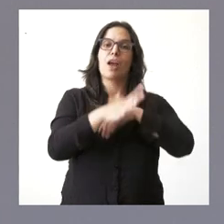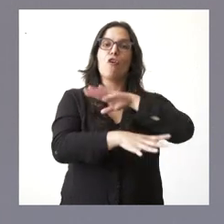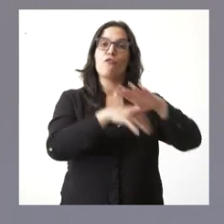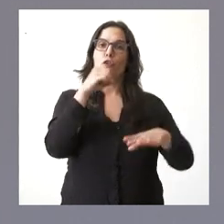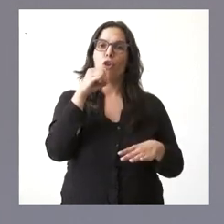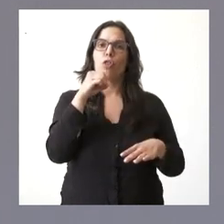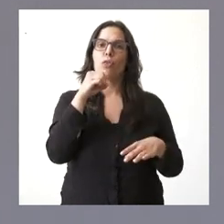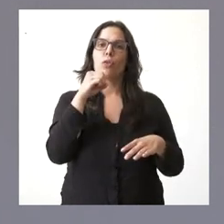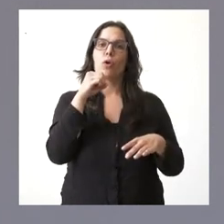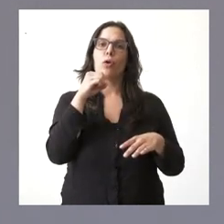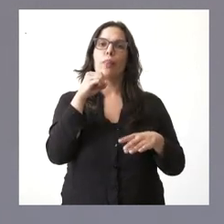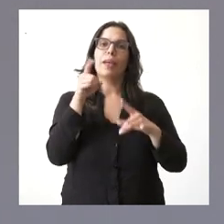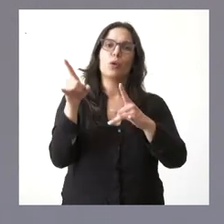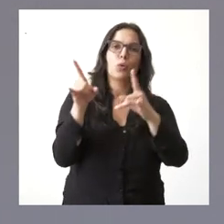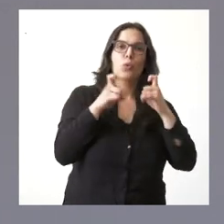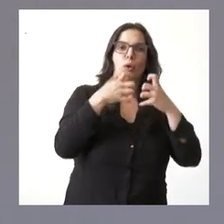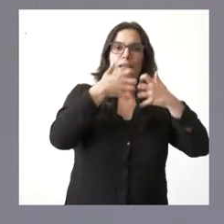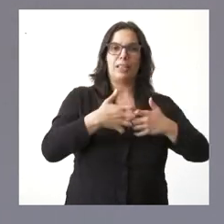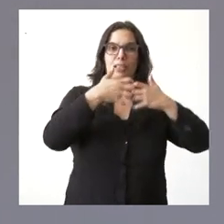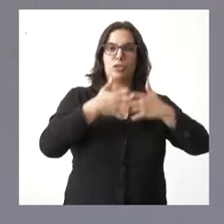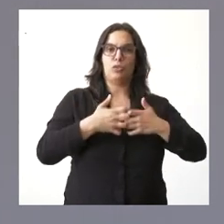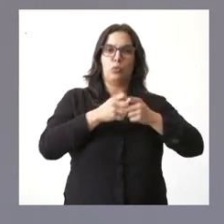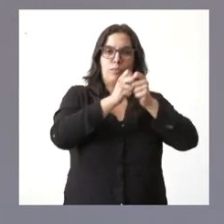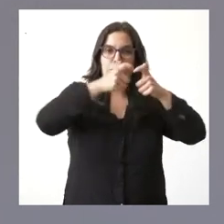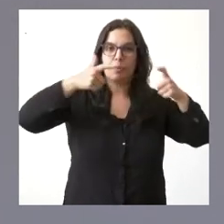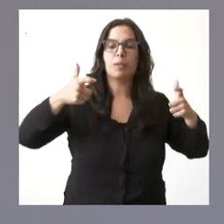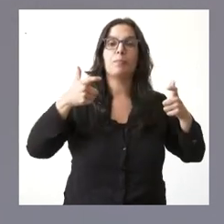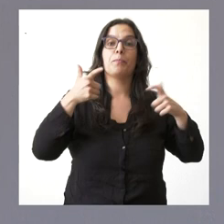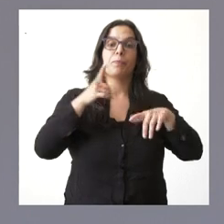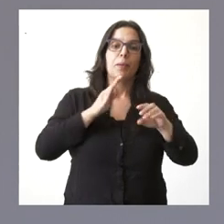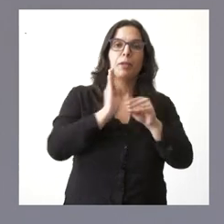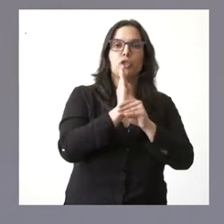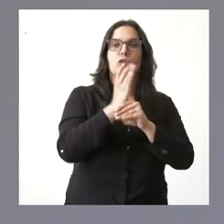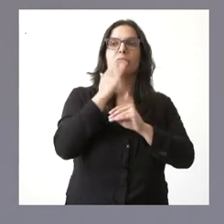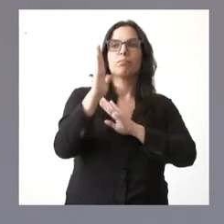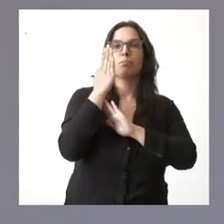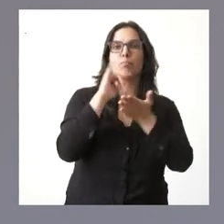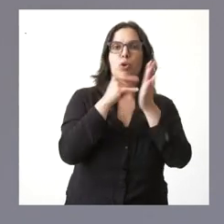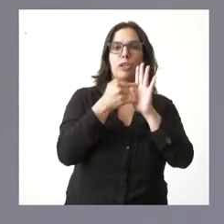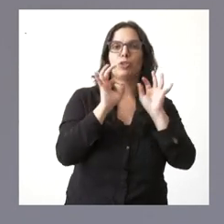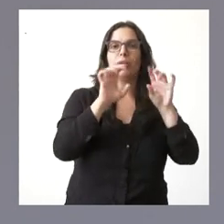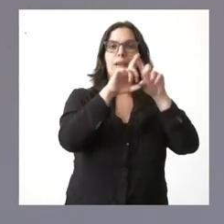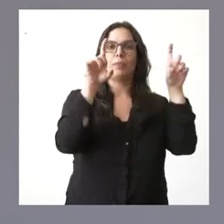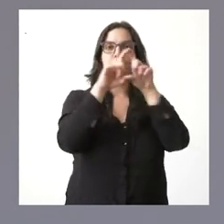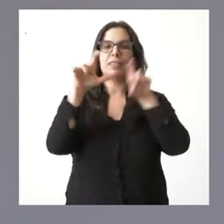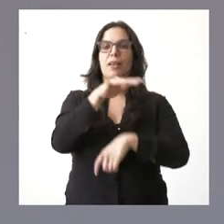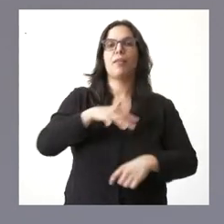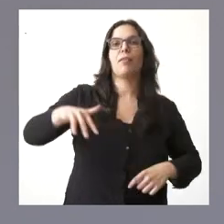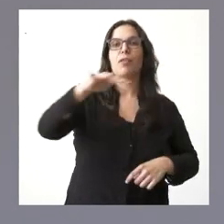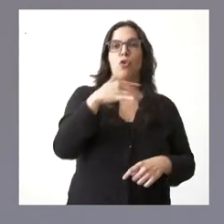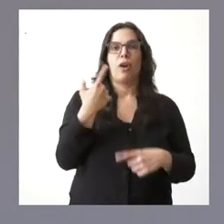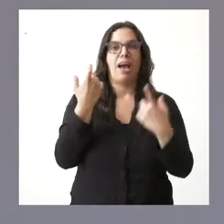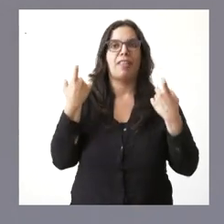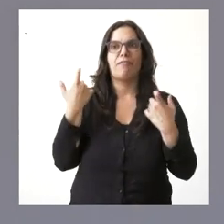reindustrialización y, por tanto, para la inversión en proyectos empresariales en zonas necesitadas de